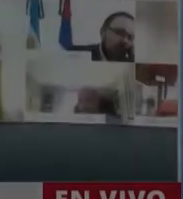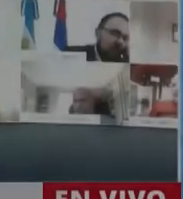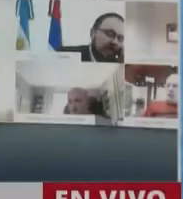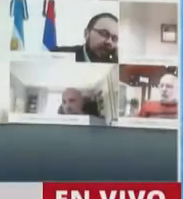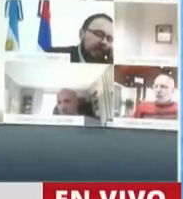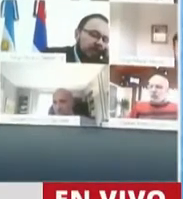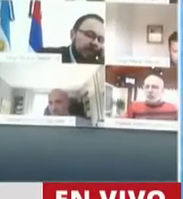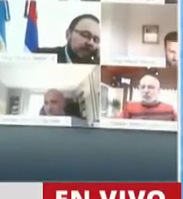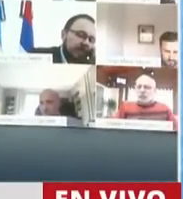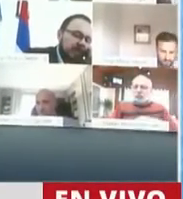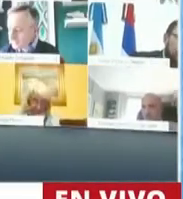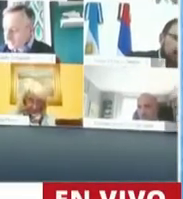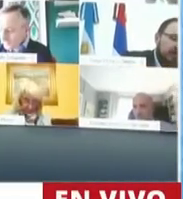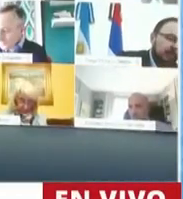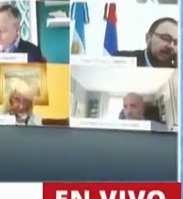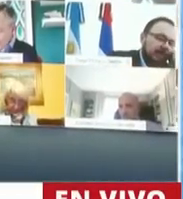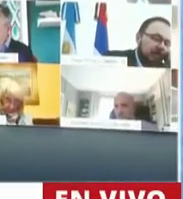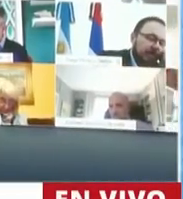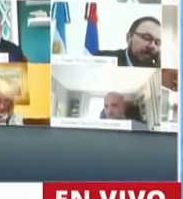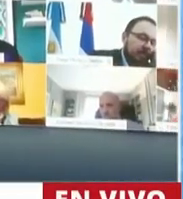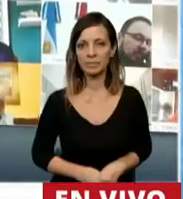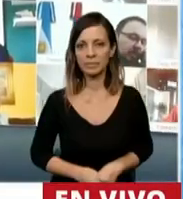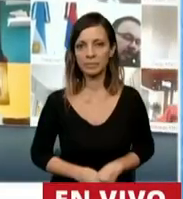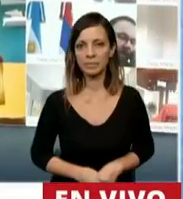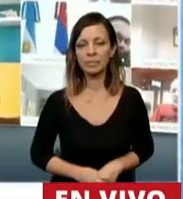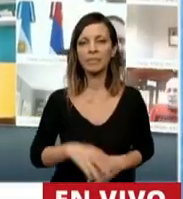Tiene la palabra el diputado Luis Pastori.